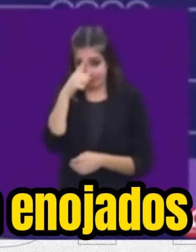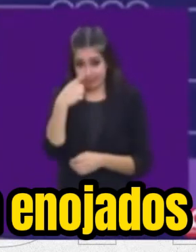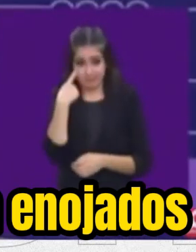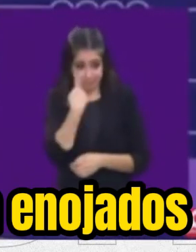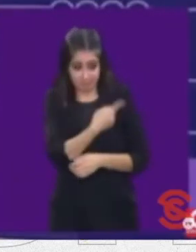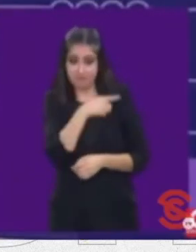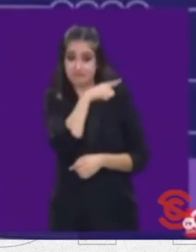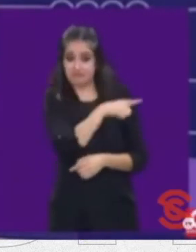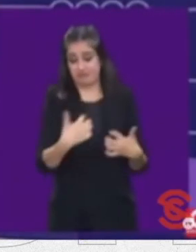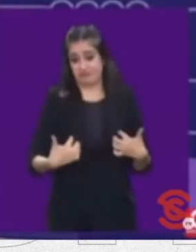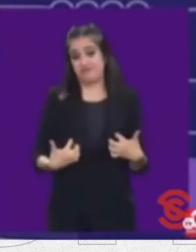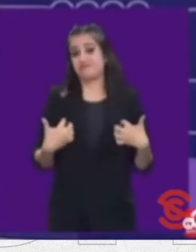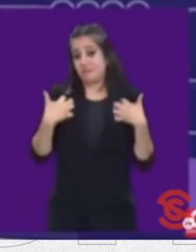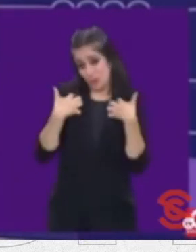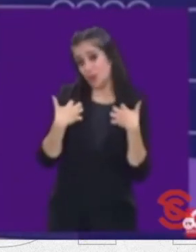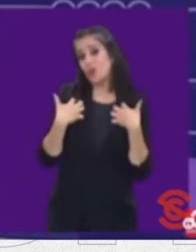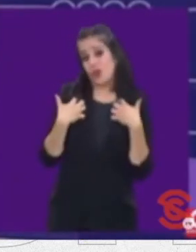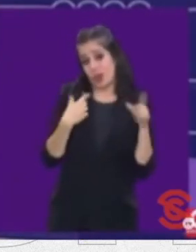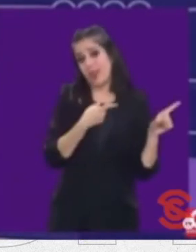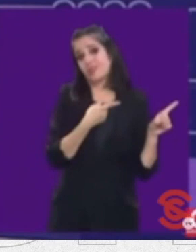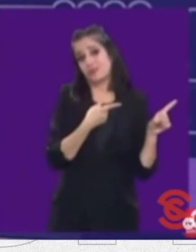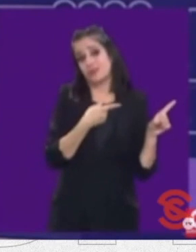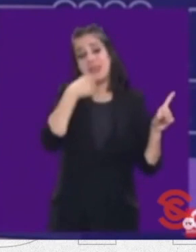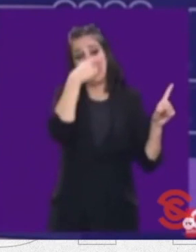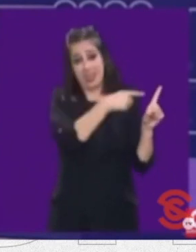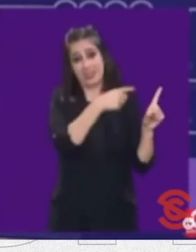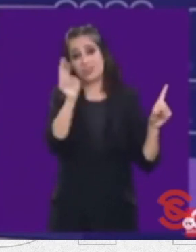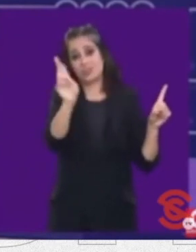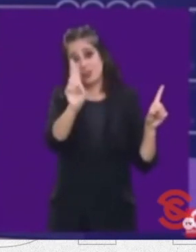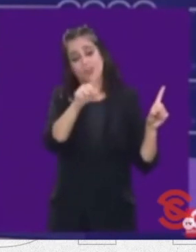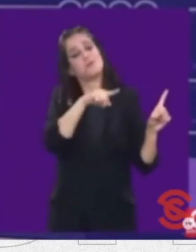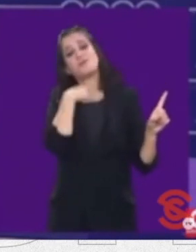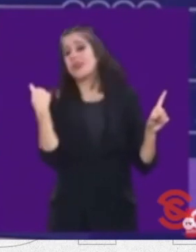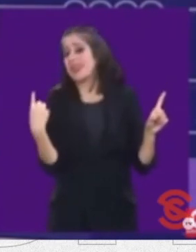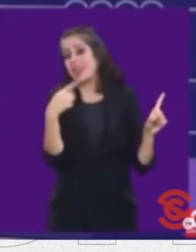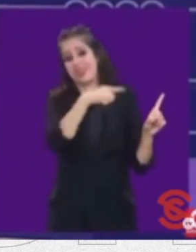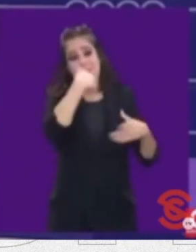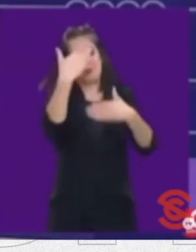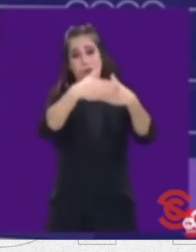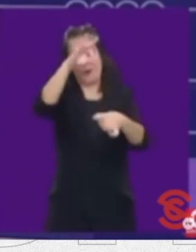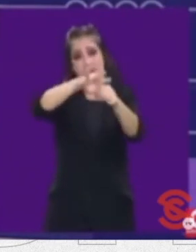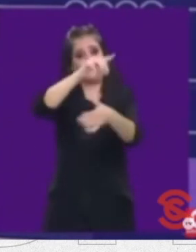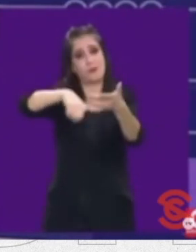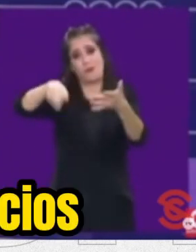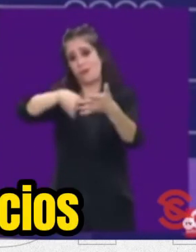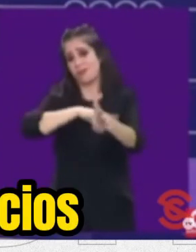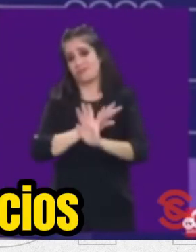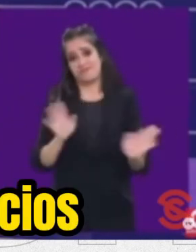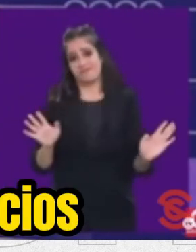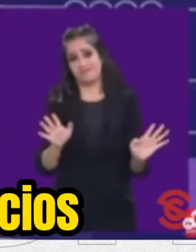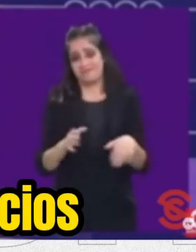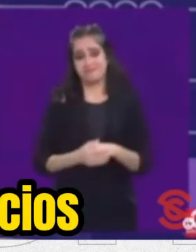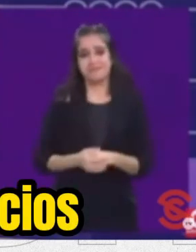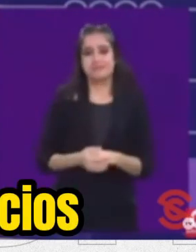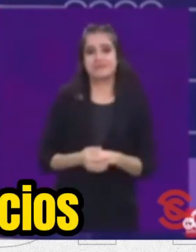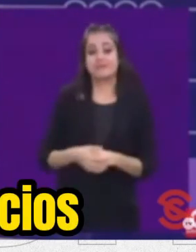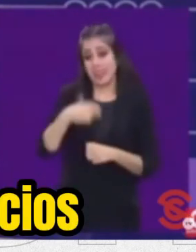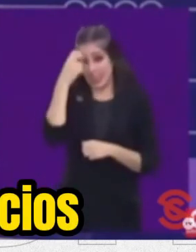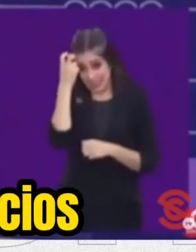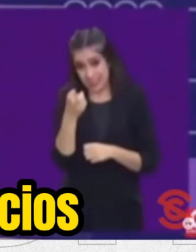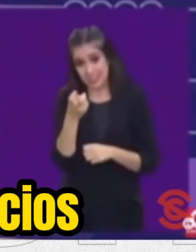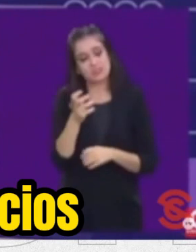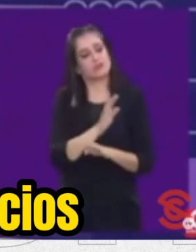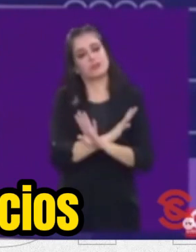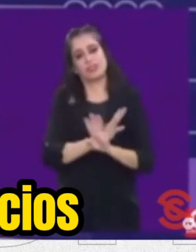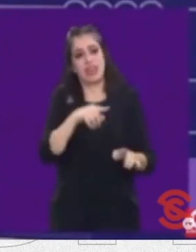enojados porque él y Xochitl van a perder en las próximas elecciones y con ellos se caerán